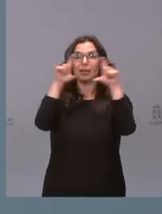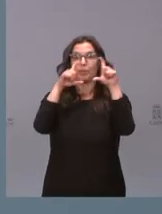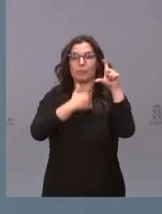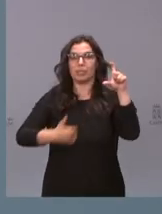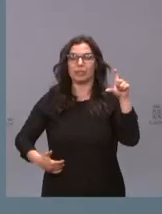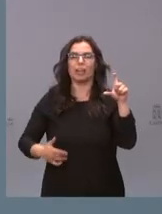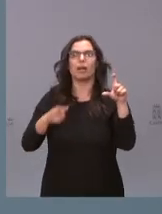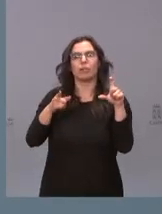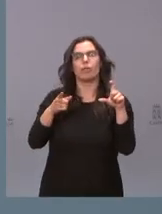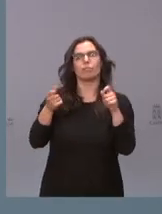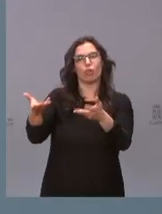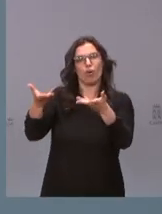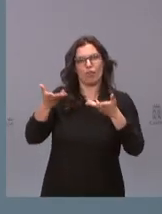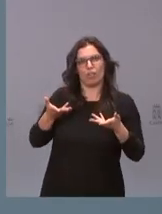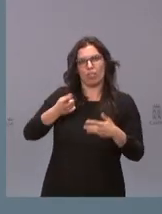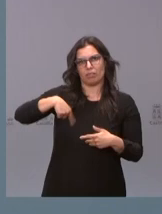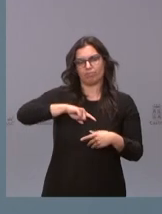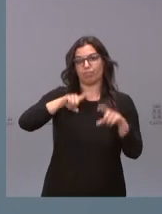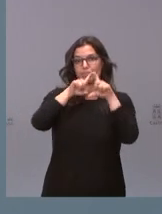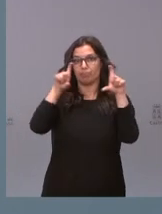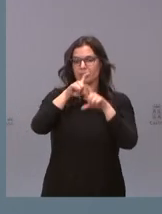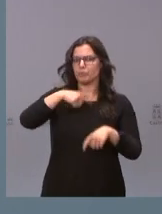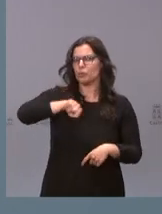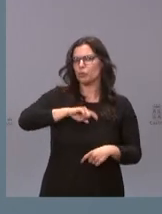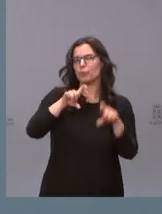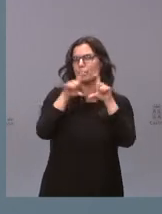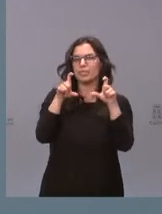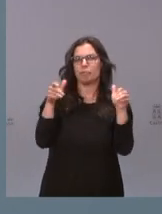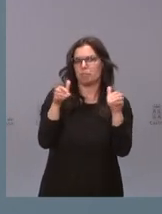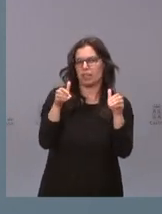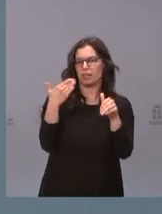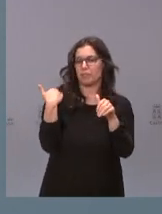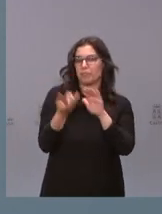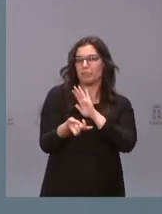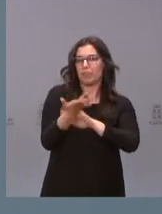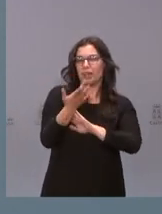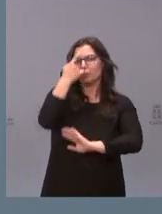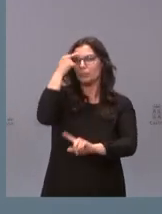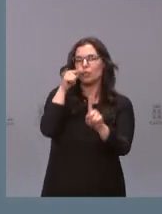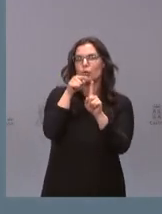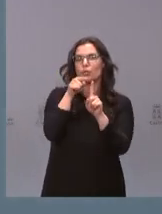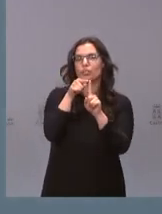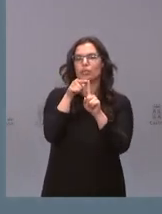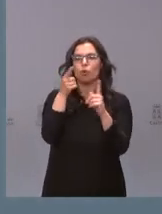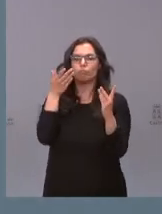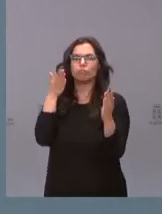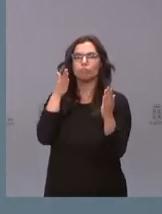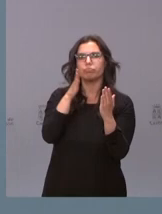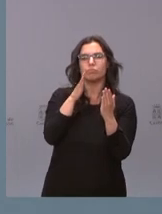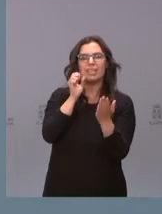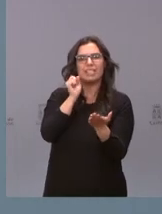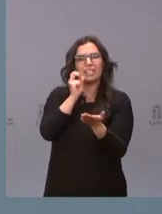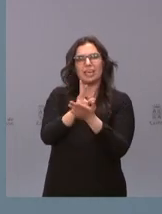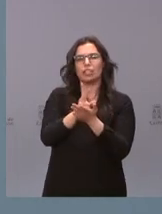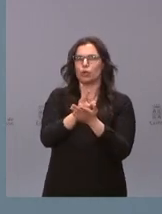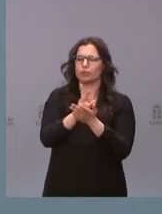la Carrasco Research. Una pequeña empresa que nace para hacer frente a un reto de los